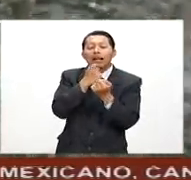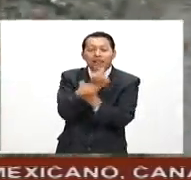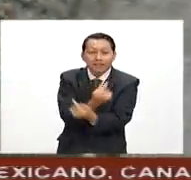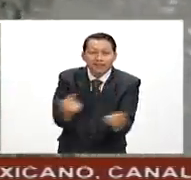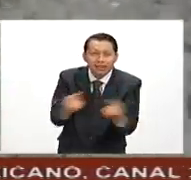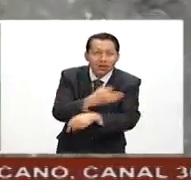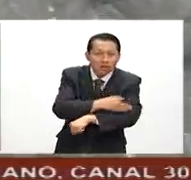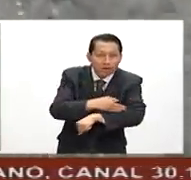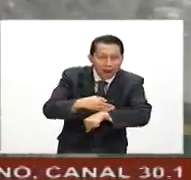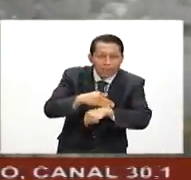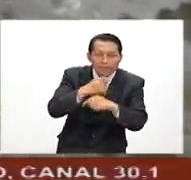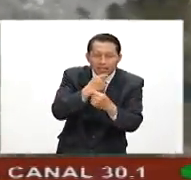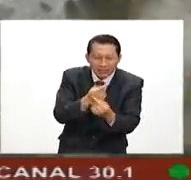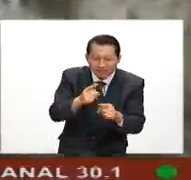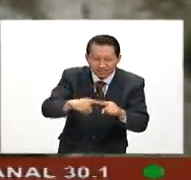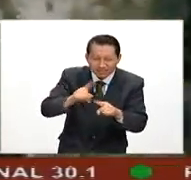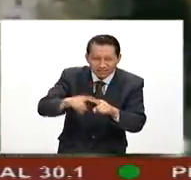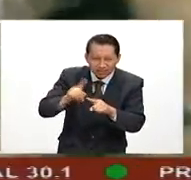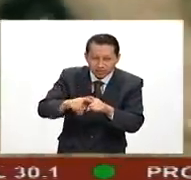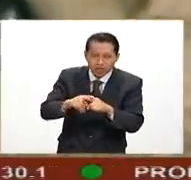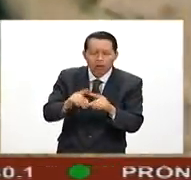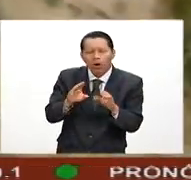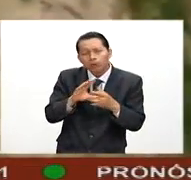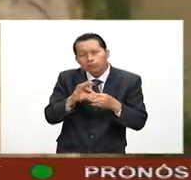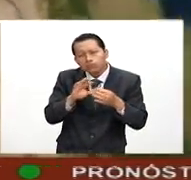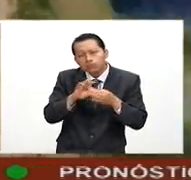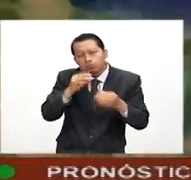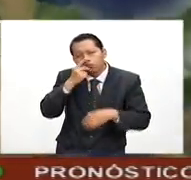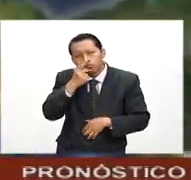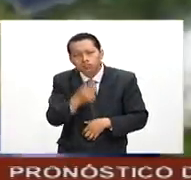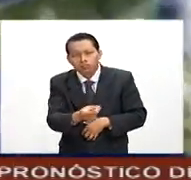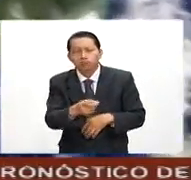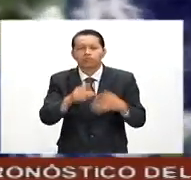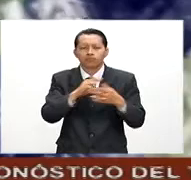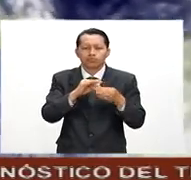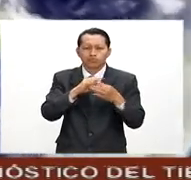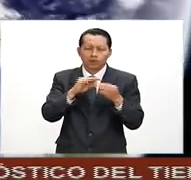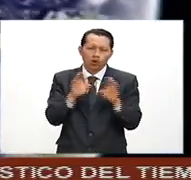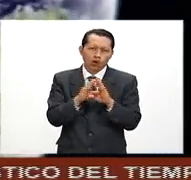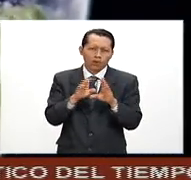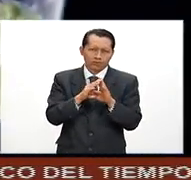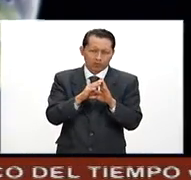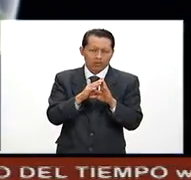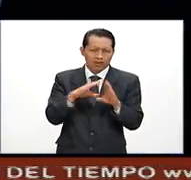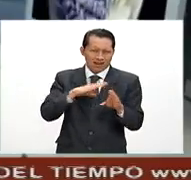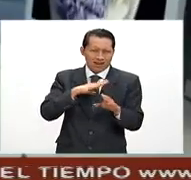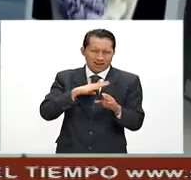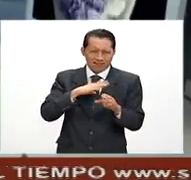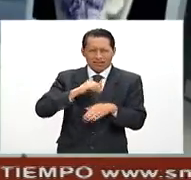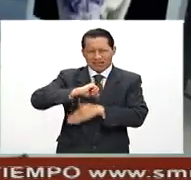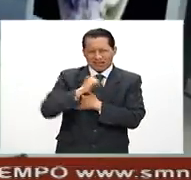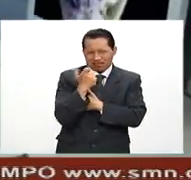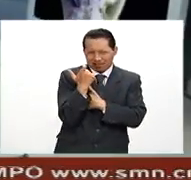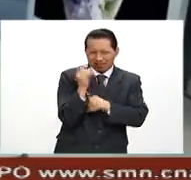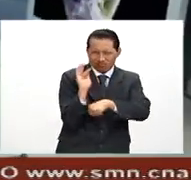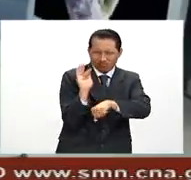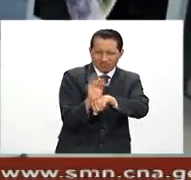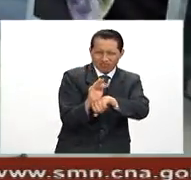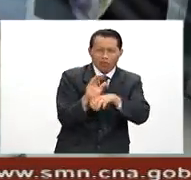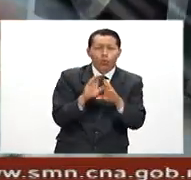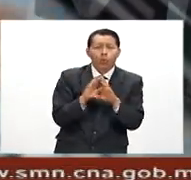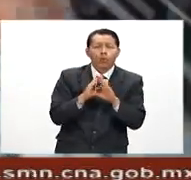familias de los pequeños. Si les explicamos a ellos cuáles son las ventajas de ahorrar, que es garantizar y darte